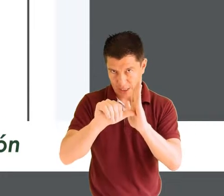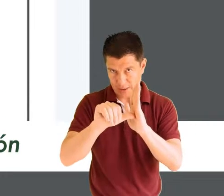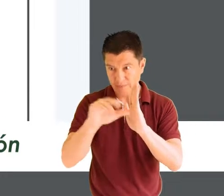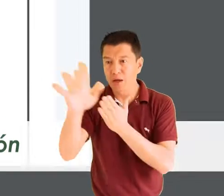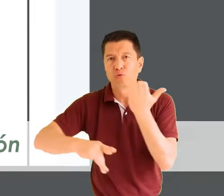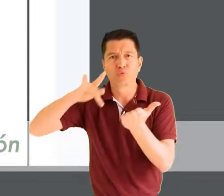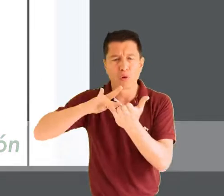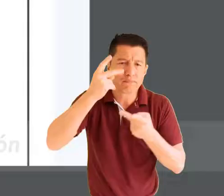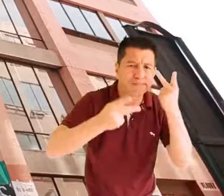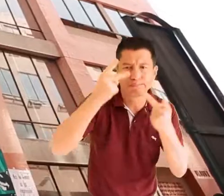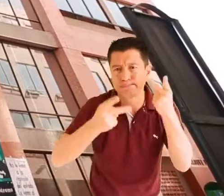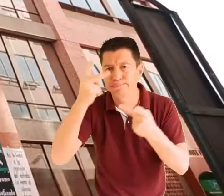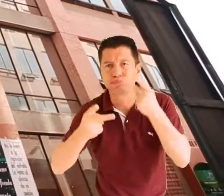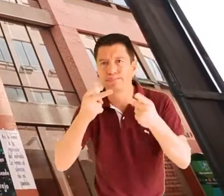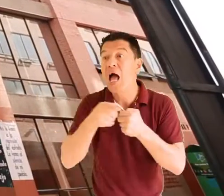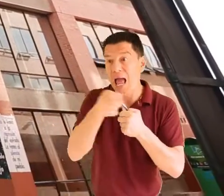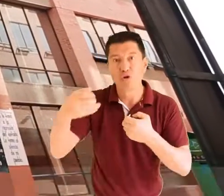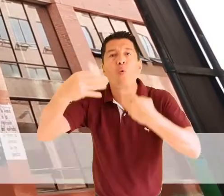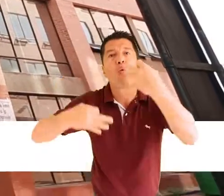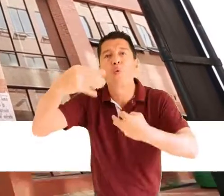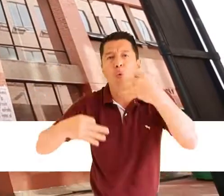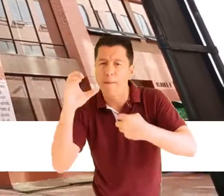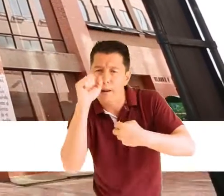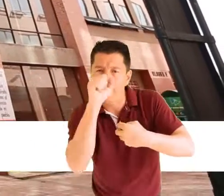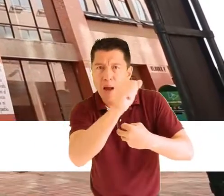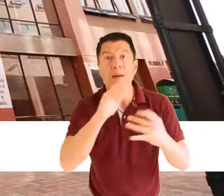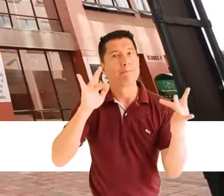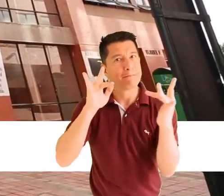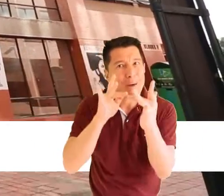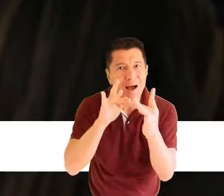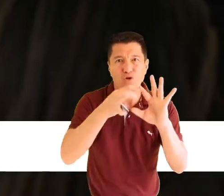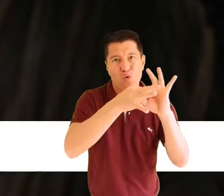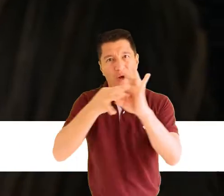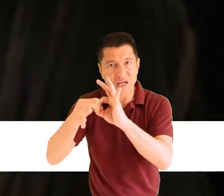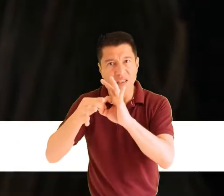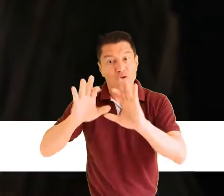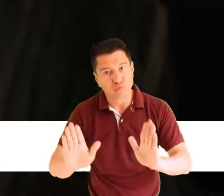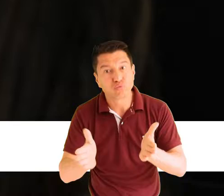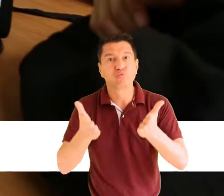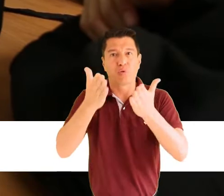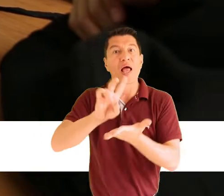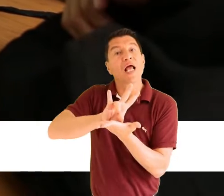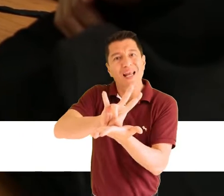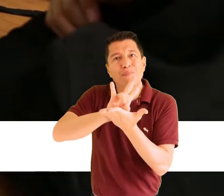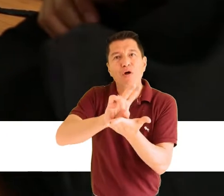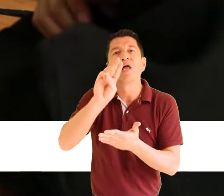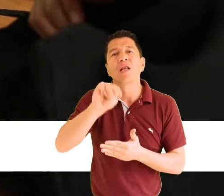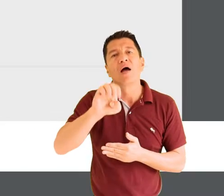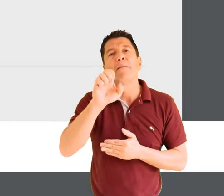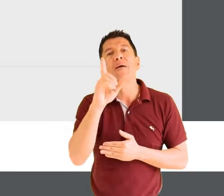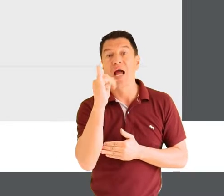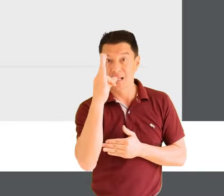Ciencias Sociales. En estos ejercicios, se evidenció por parte de los pares verificadores la pertinencia, coherencia y despliegue del